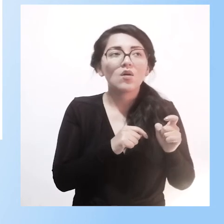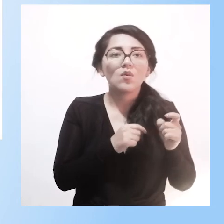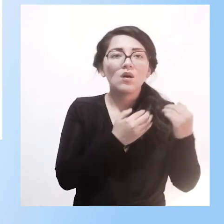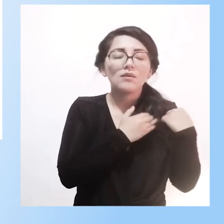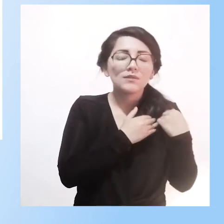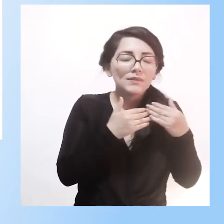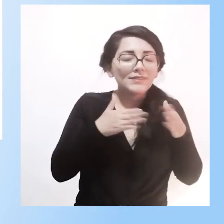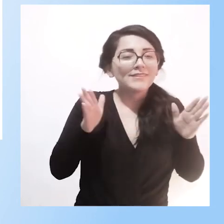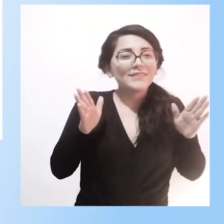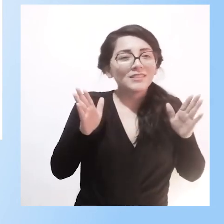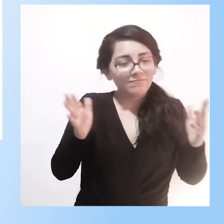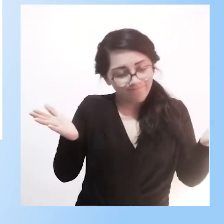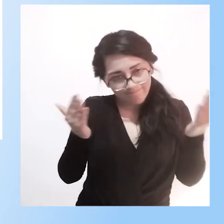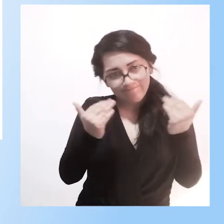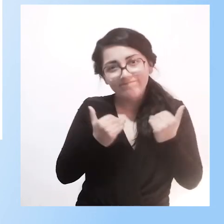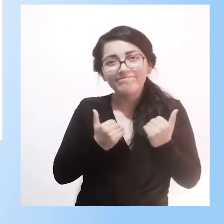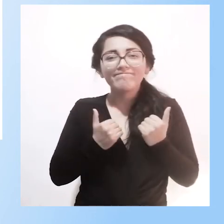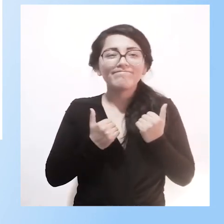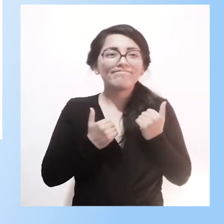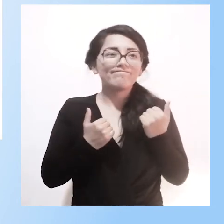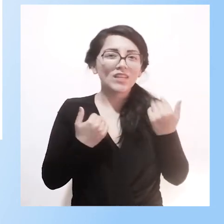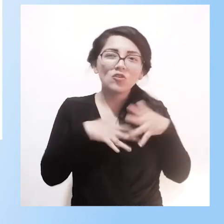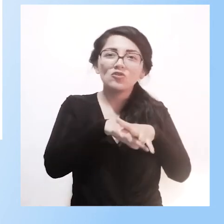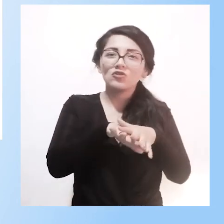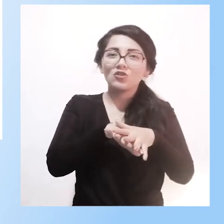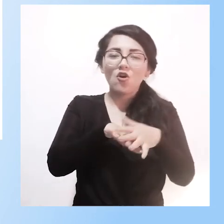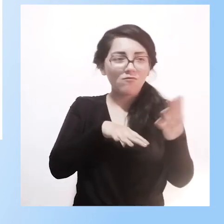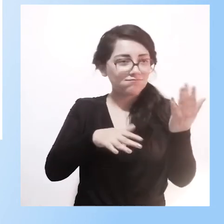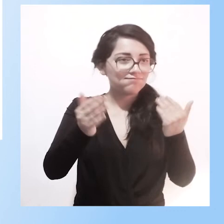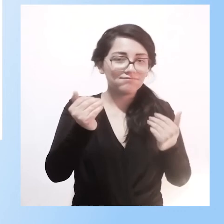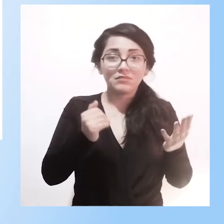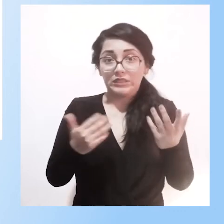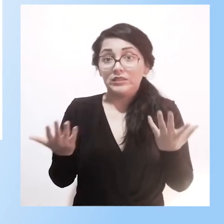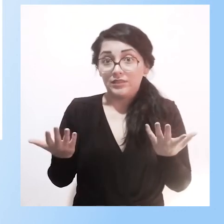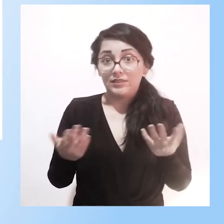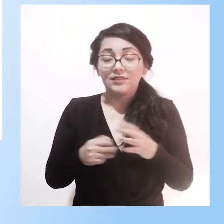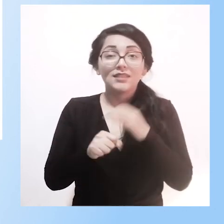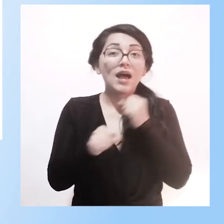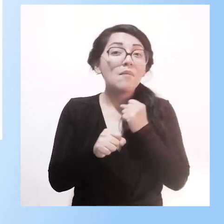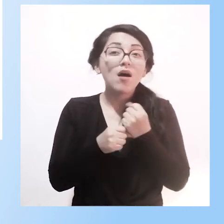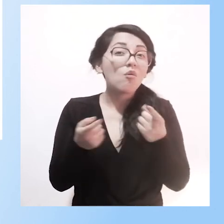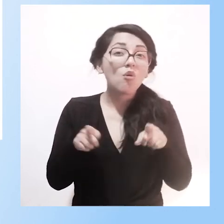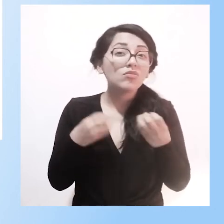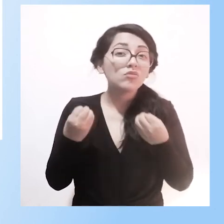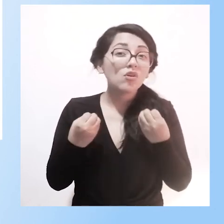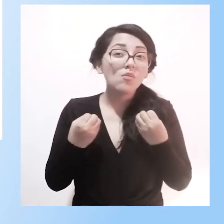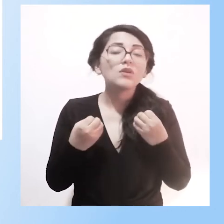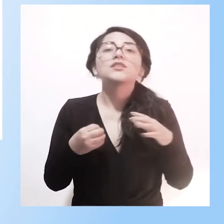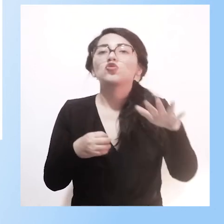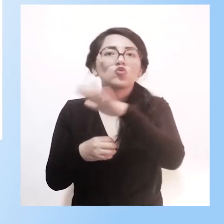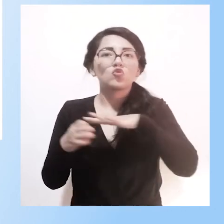promotora de la resiliencia. Y este trabajo solamente se hace cuando el equipo todo